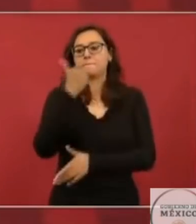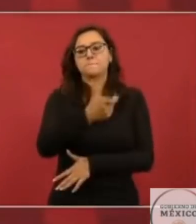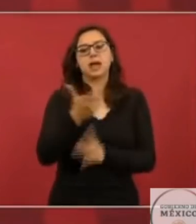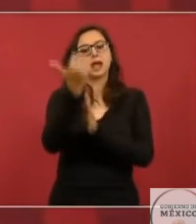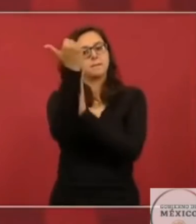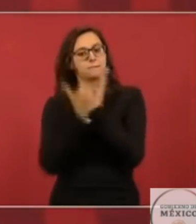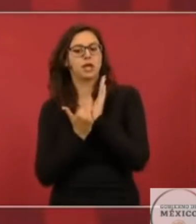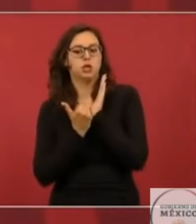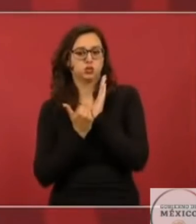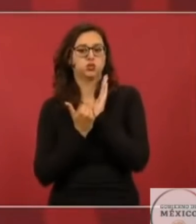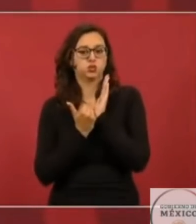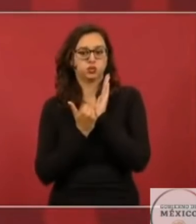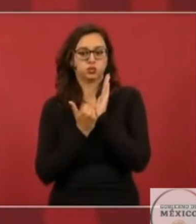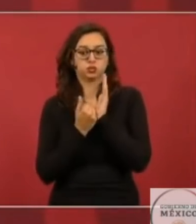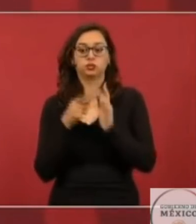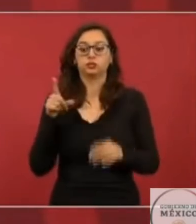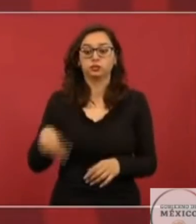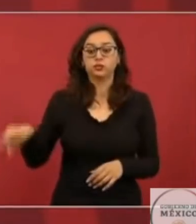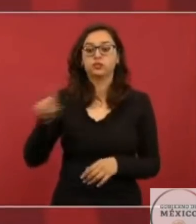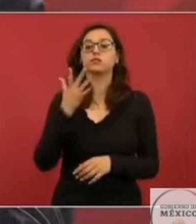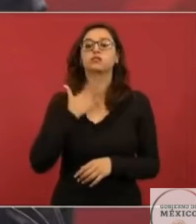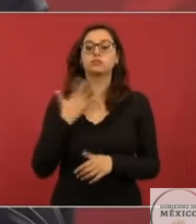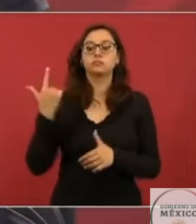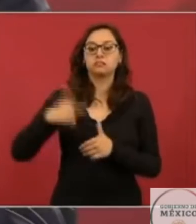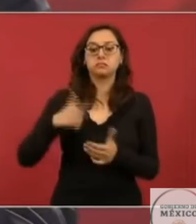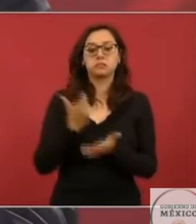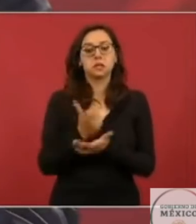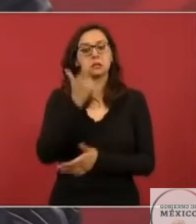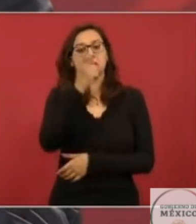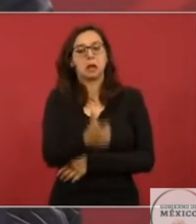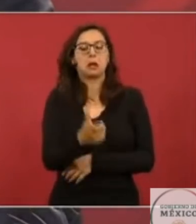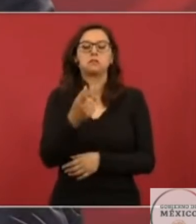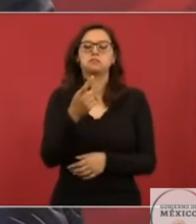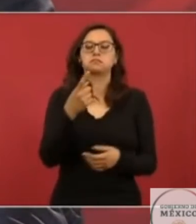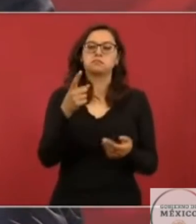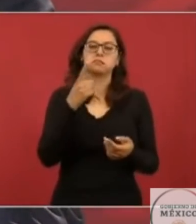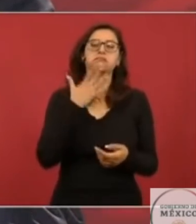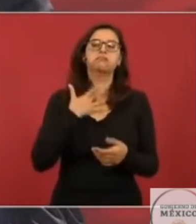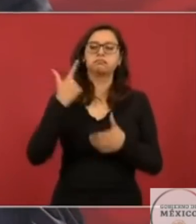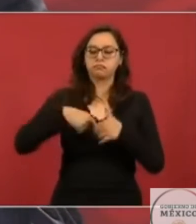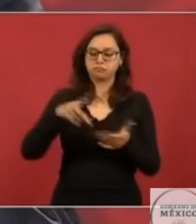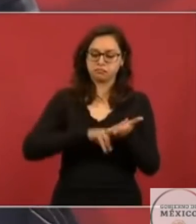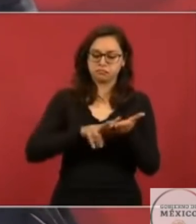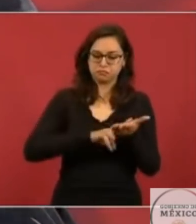la gasolina a 21 pesos, la regular, 22.